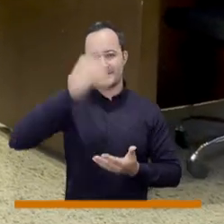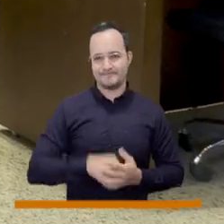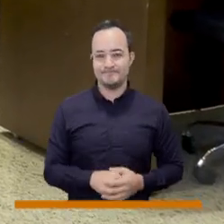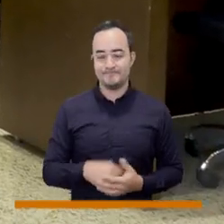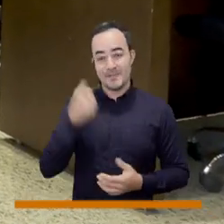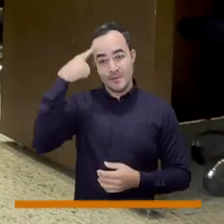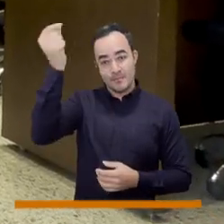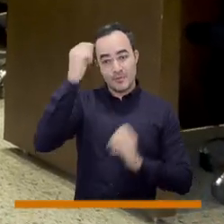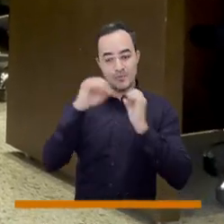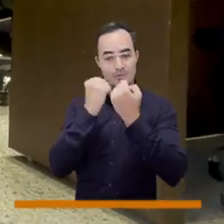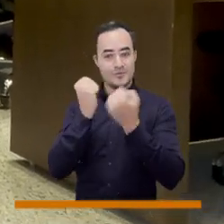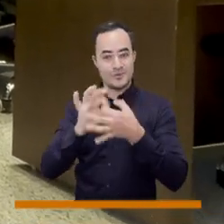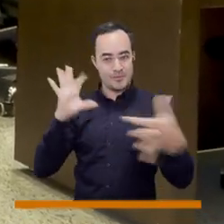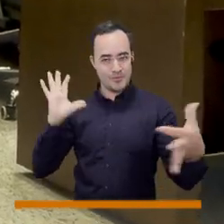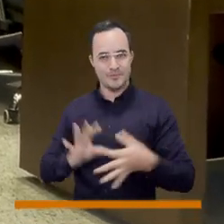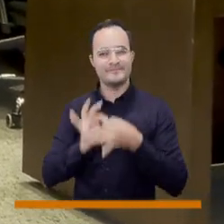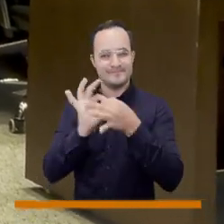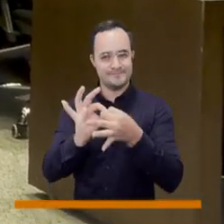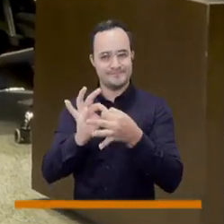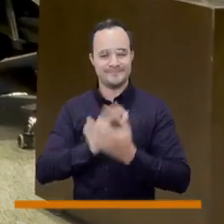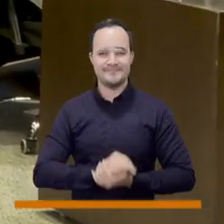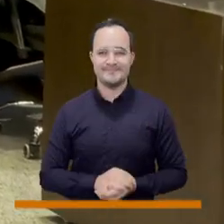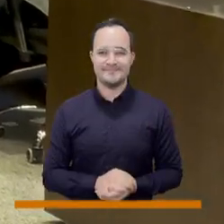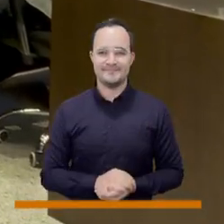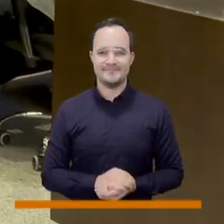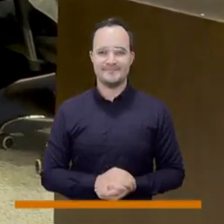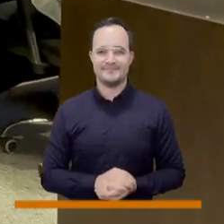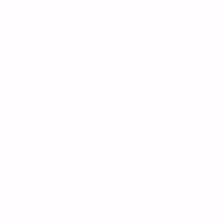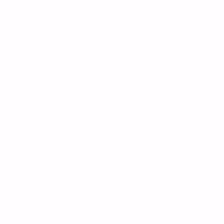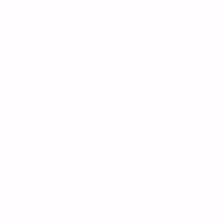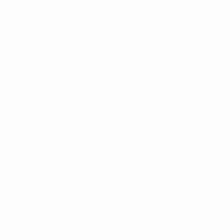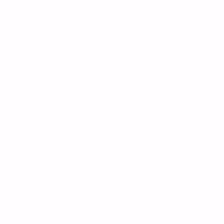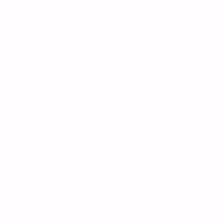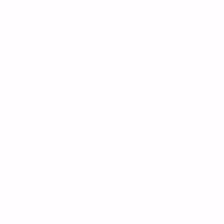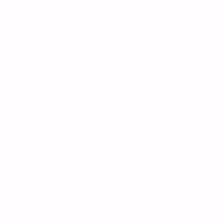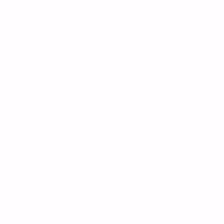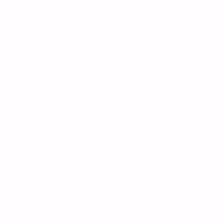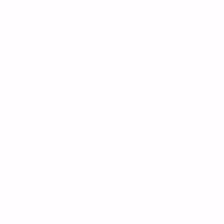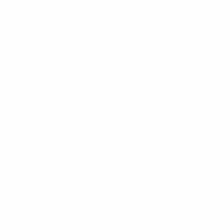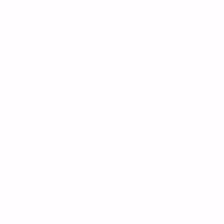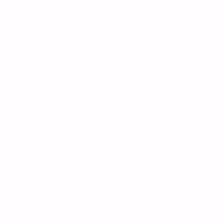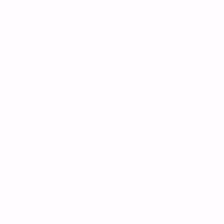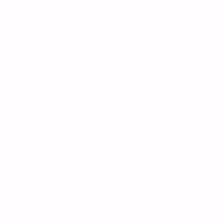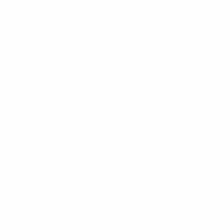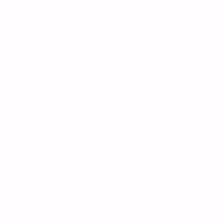aprendizaje. Porque el Consejo somos tú y yo. El Consejo Medellín es una corporación puertas